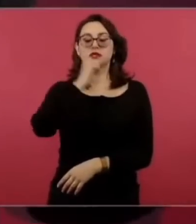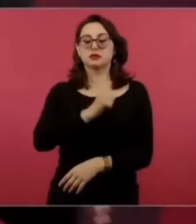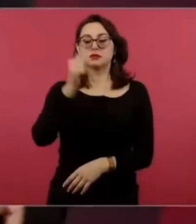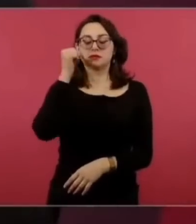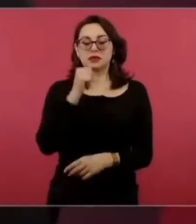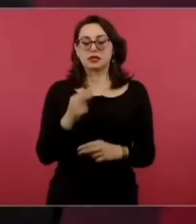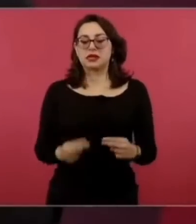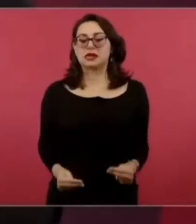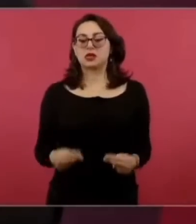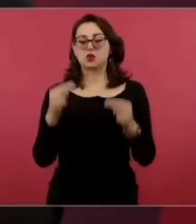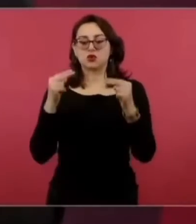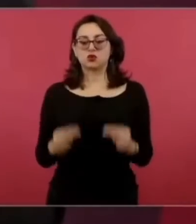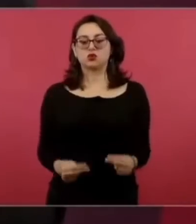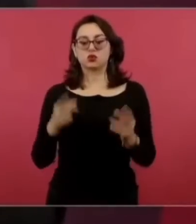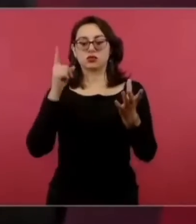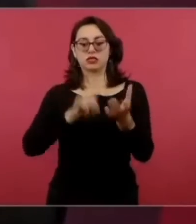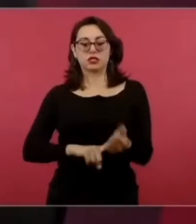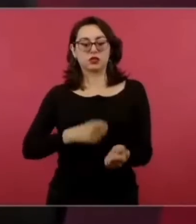negocios